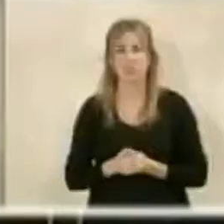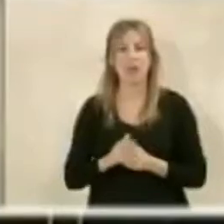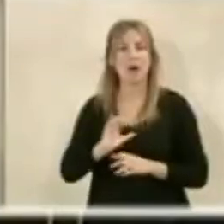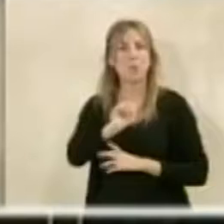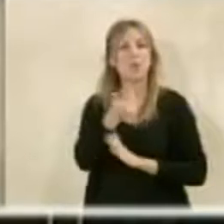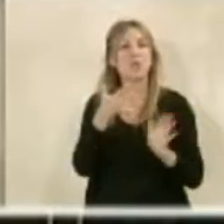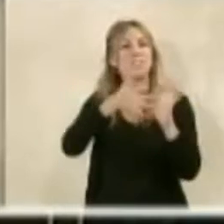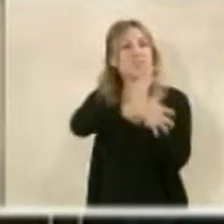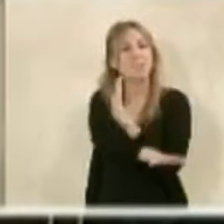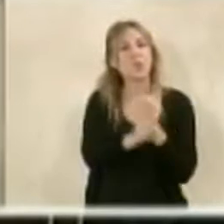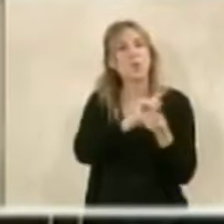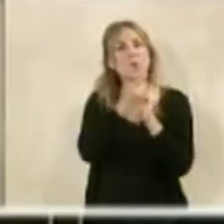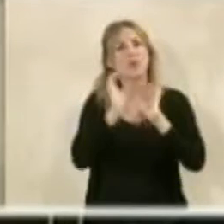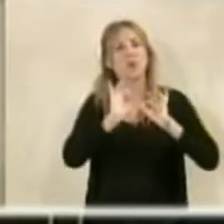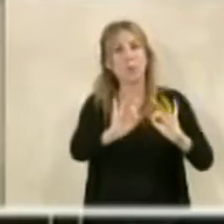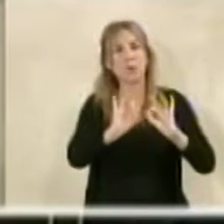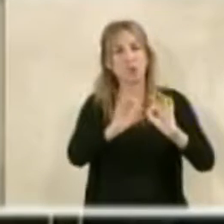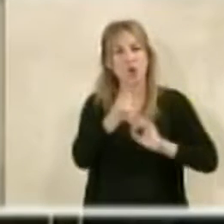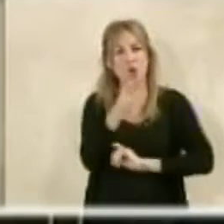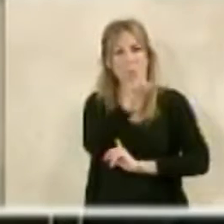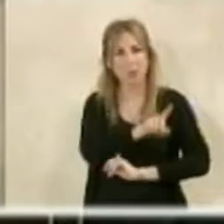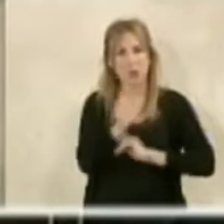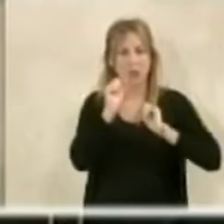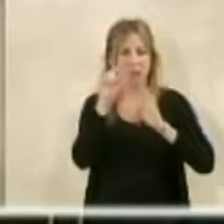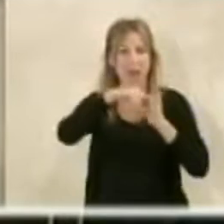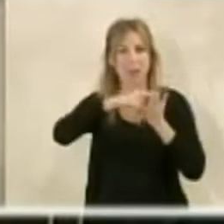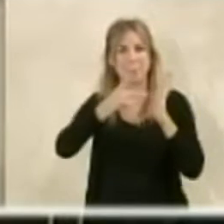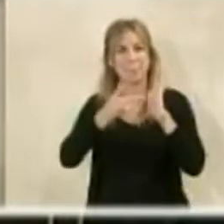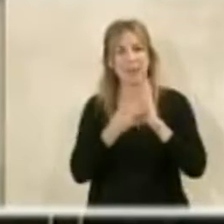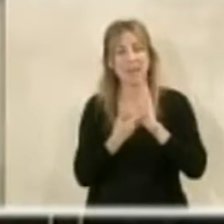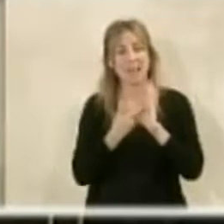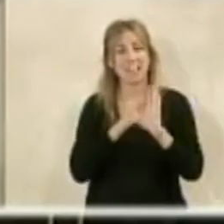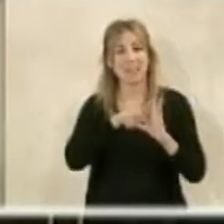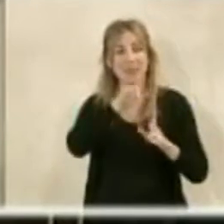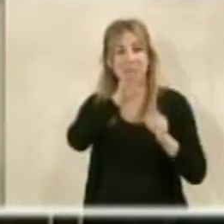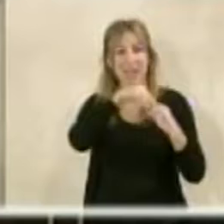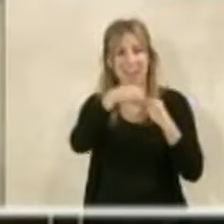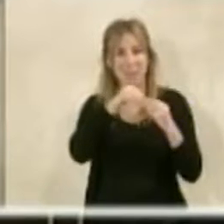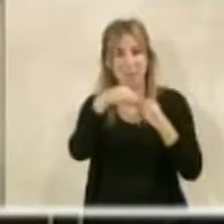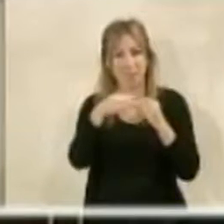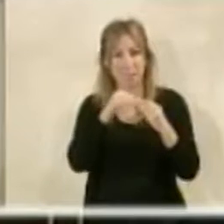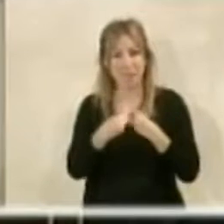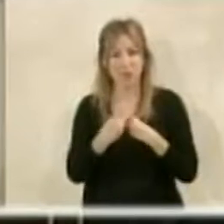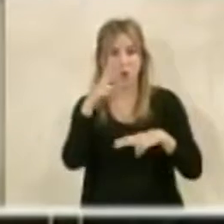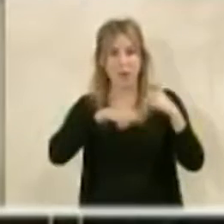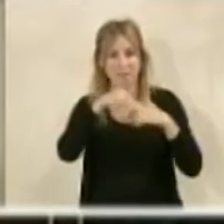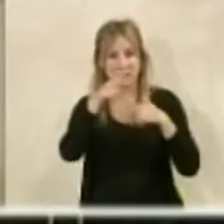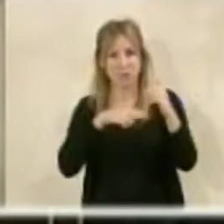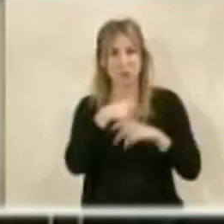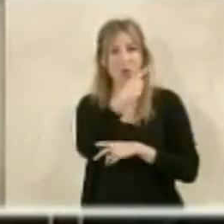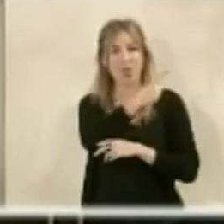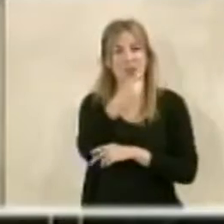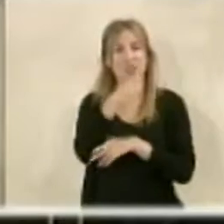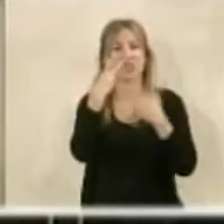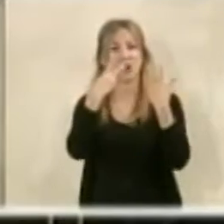Aprobación definitiva de la modificación puntual número uno del Plan Especial de Dotación de Equipamientos e Infraestructuras PDIC en 07-160